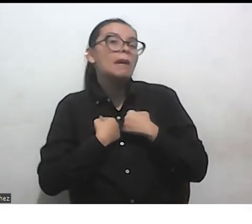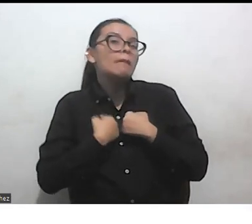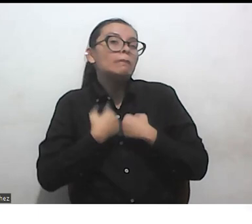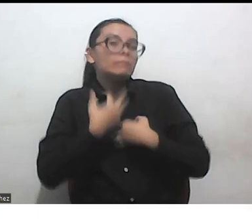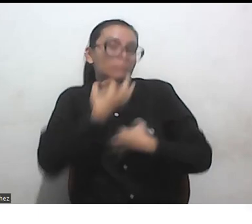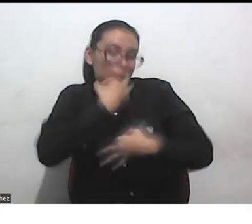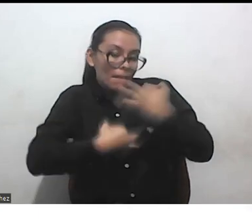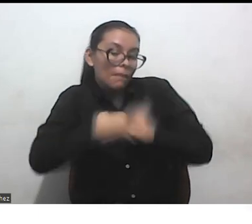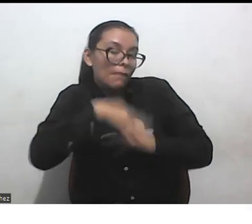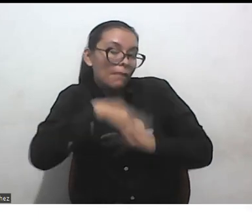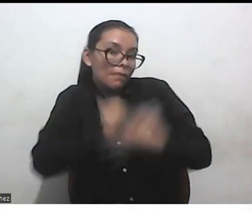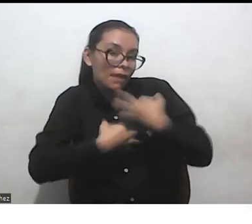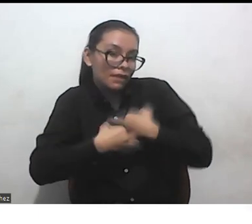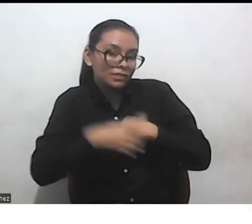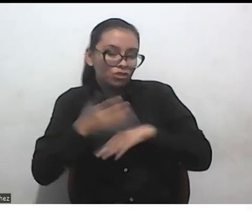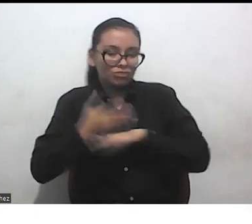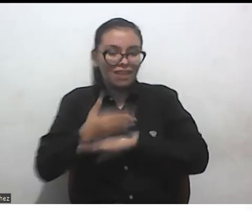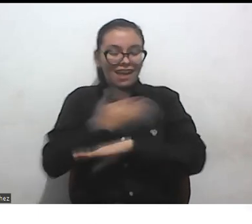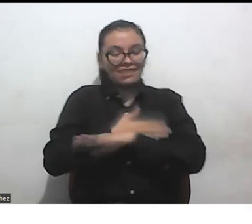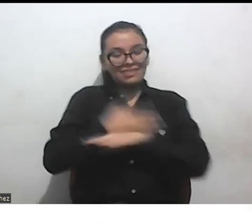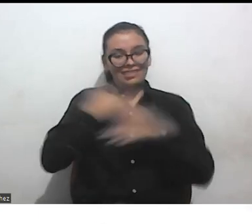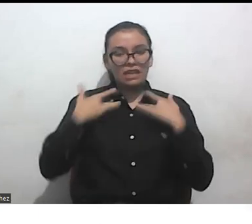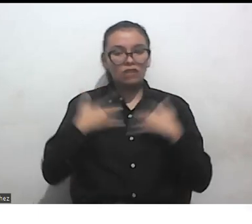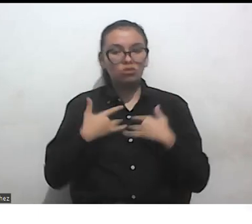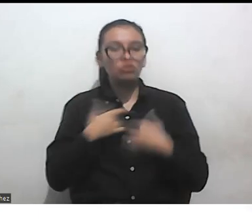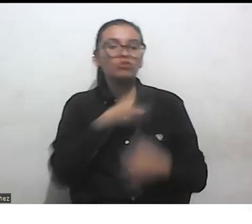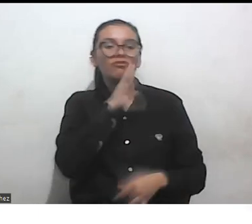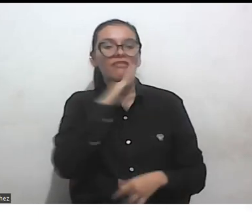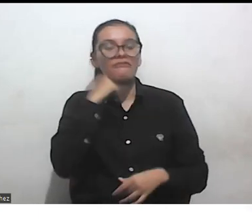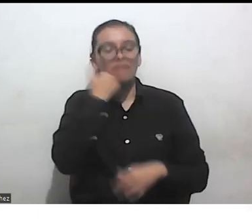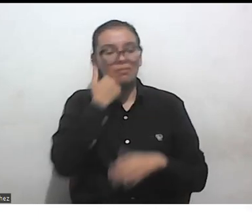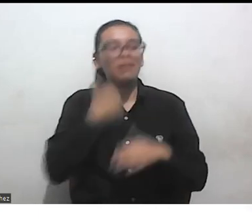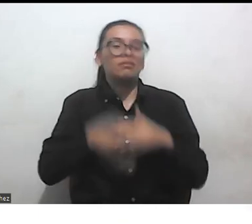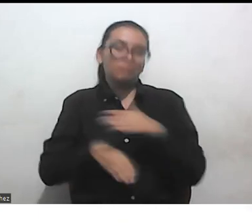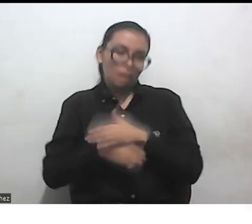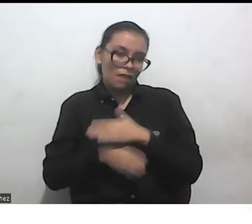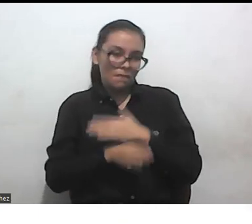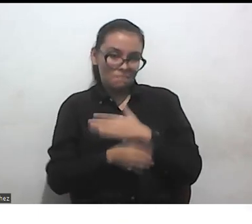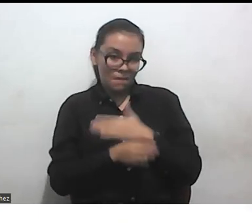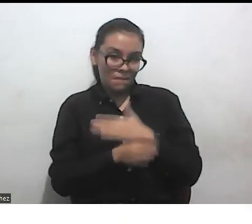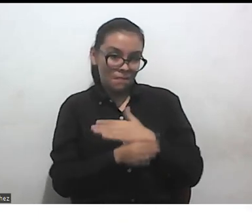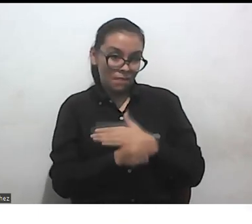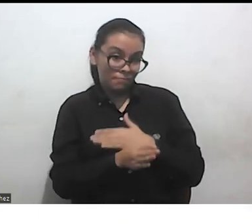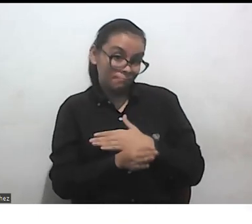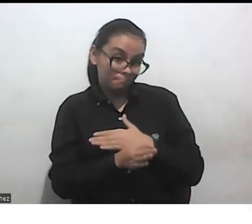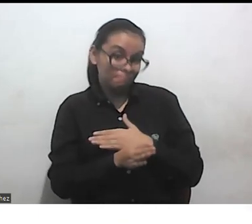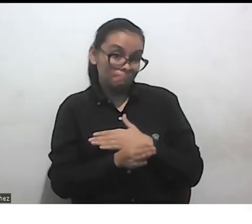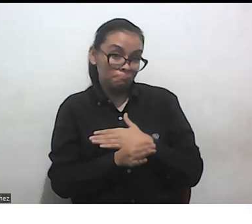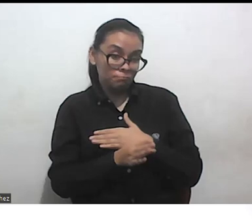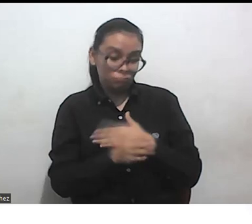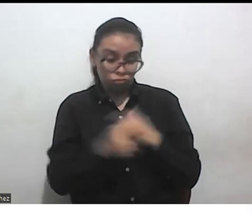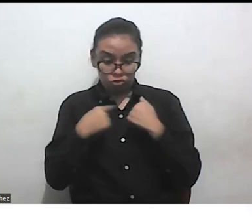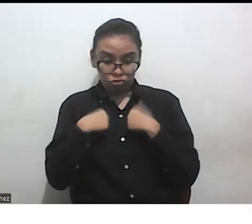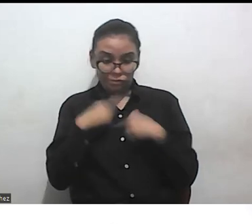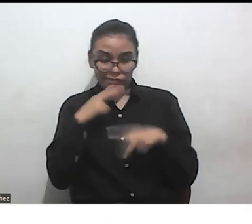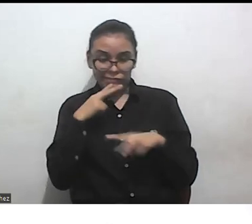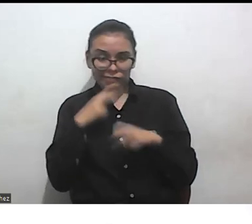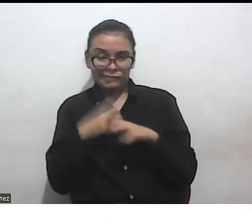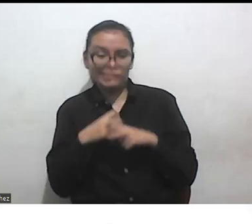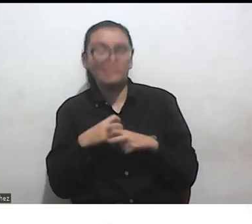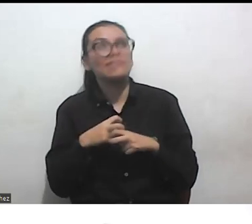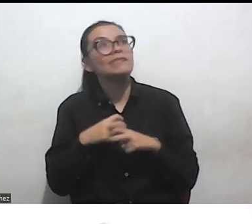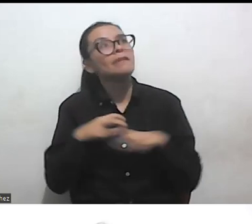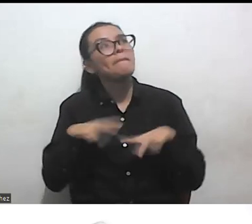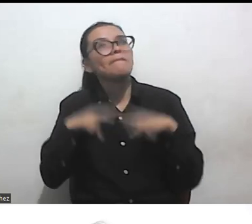antecedentes de salud, soy una persona enferma crónica. Pienso que es difícil vivir sin de alguna forma ser